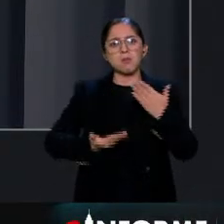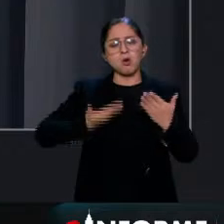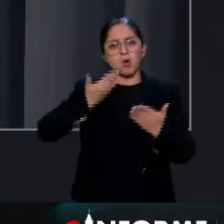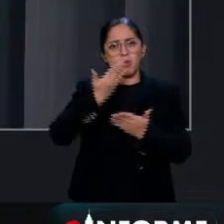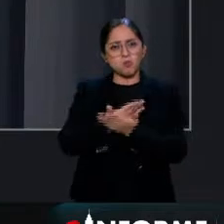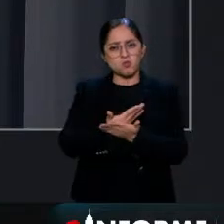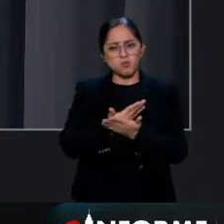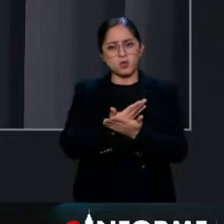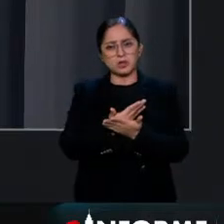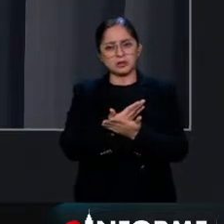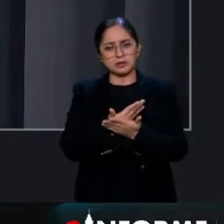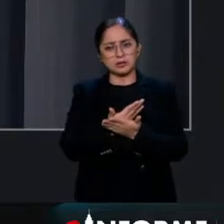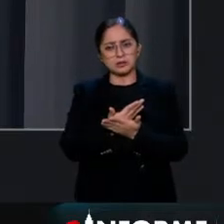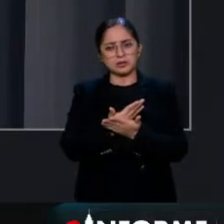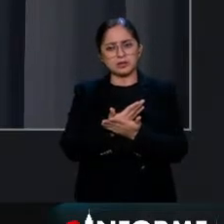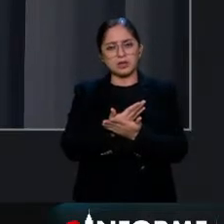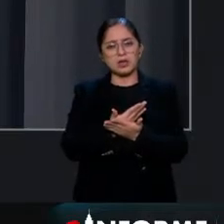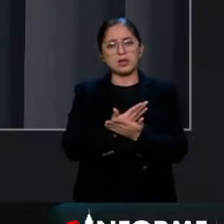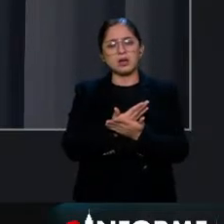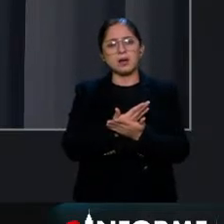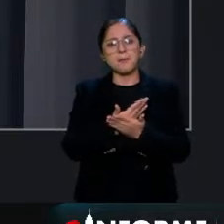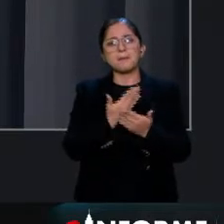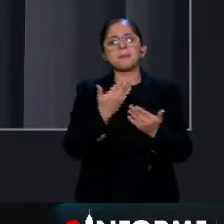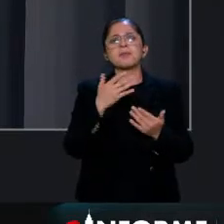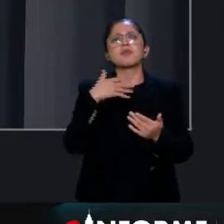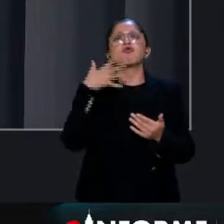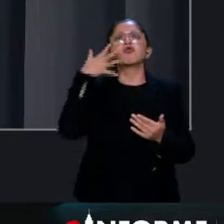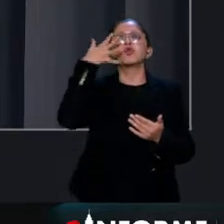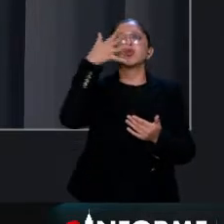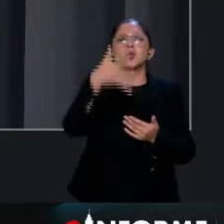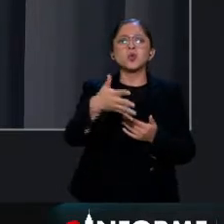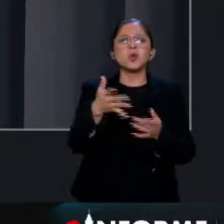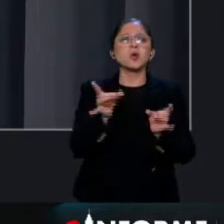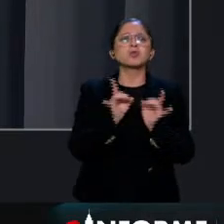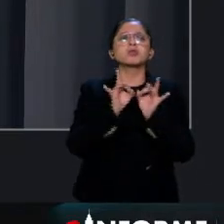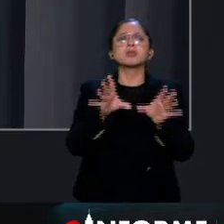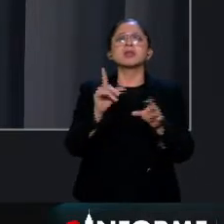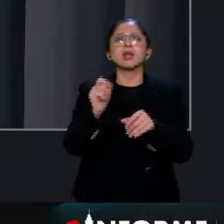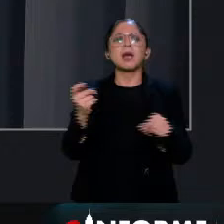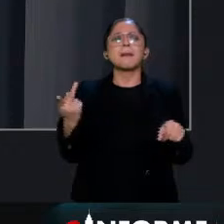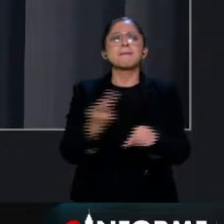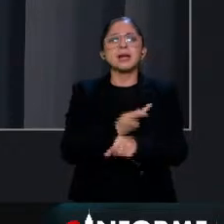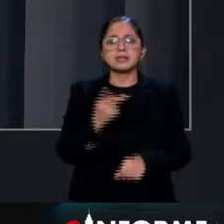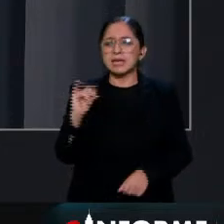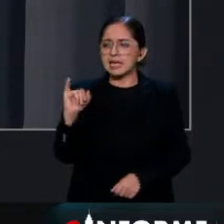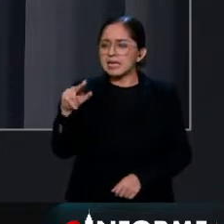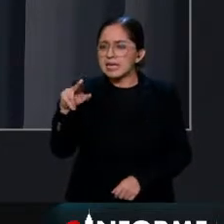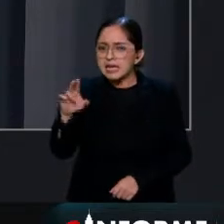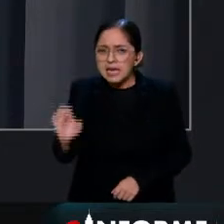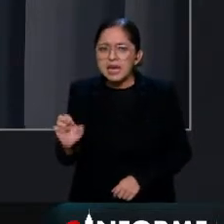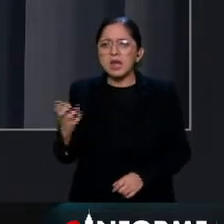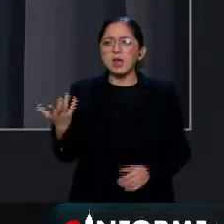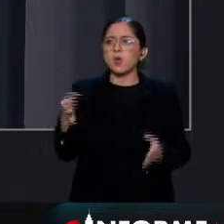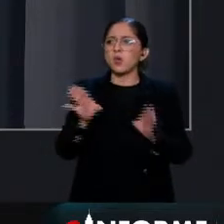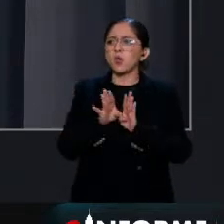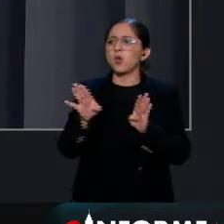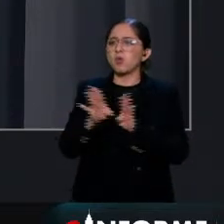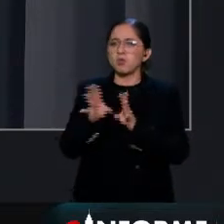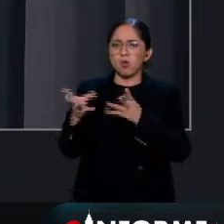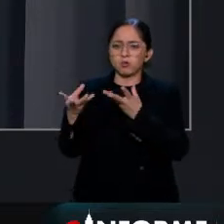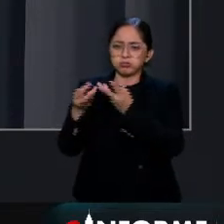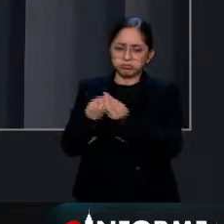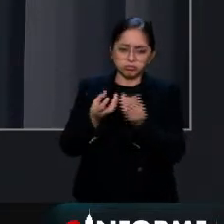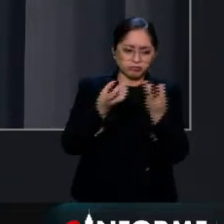misma que tiene que ver con qué va a pasar con el INE de qué manera se va a decidir cómo se conforma esa